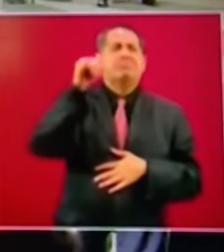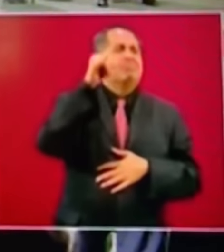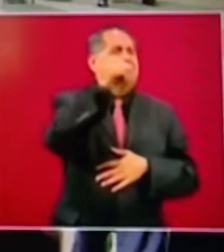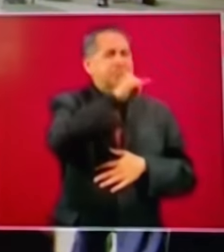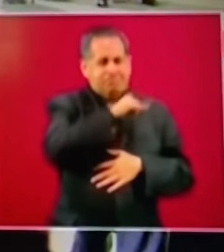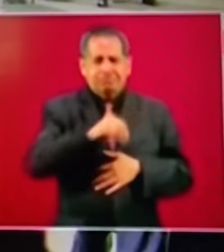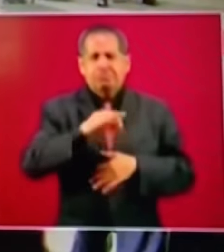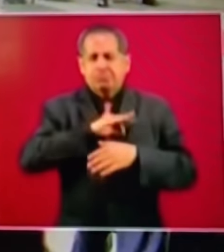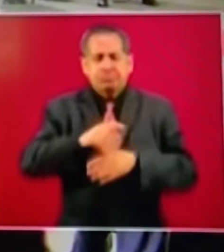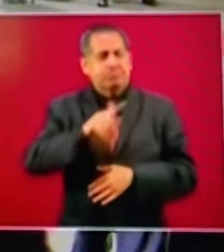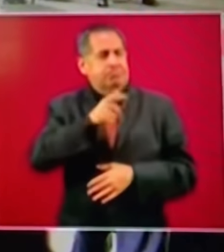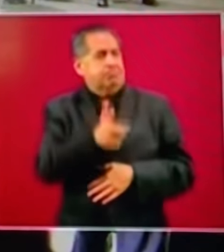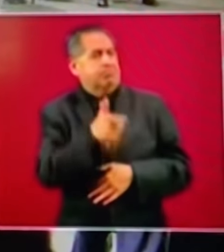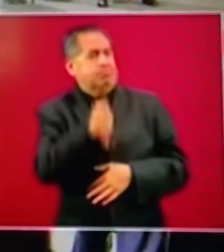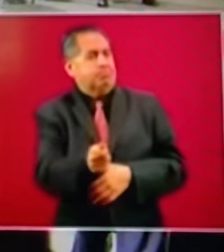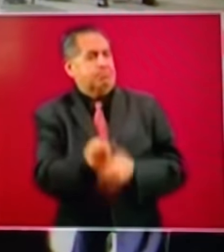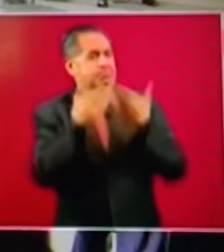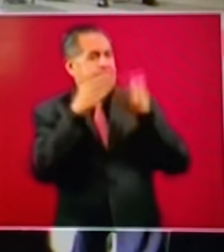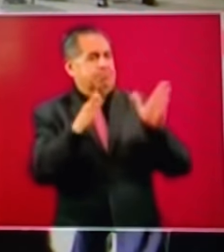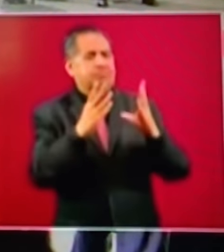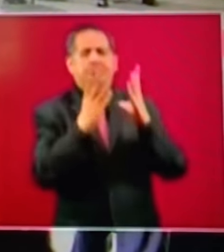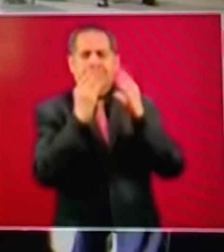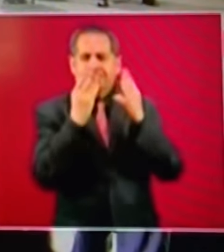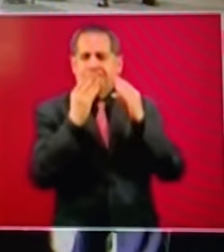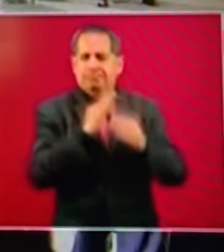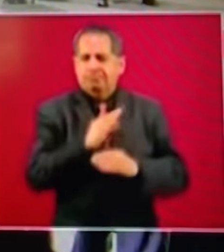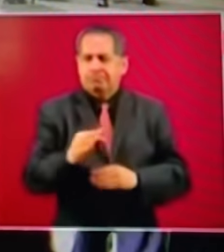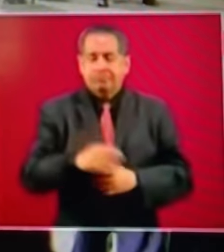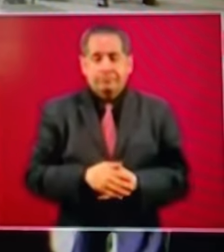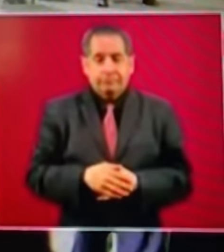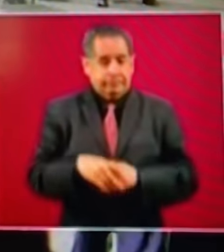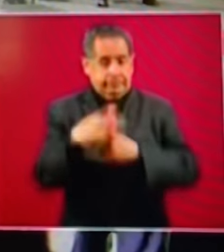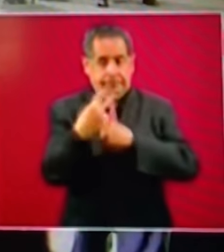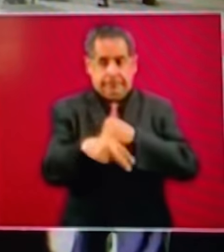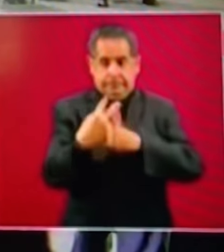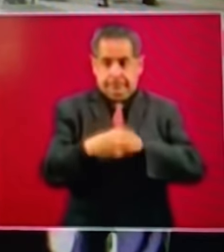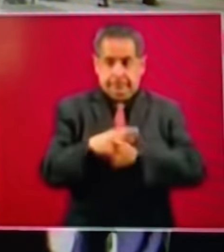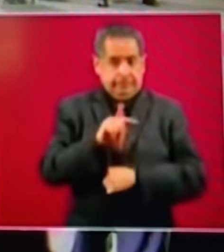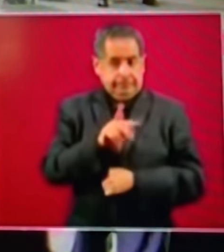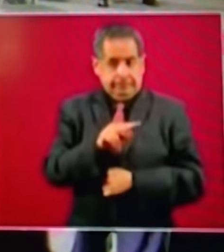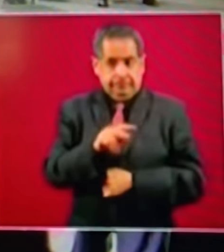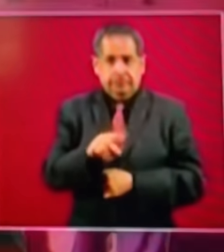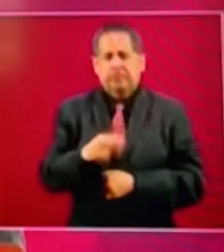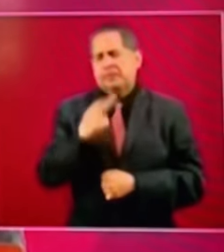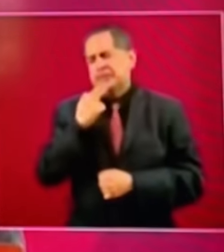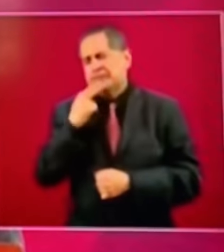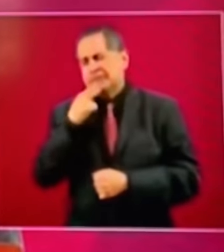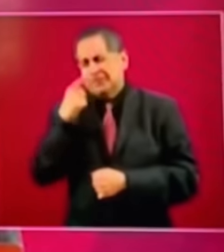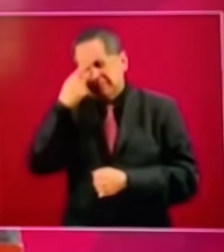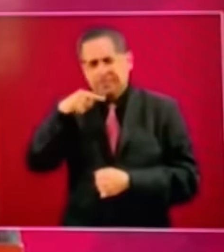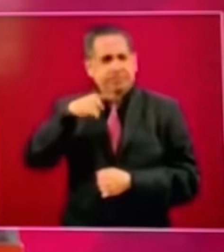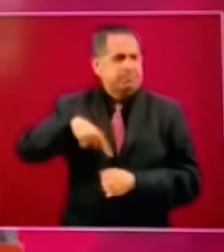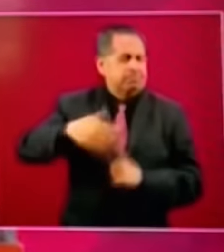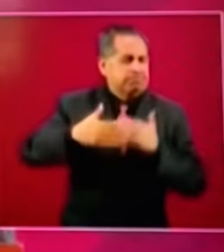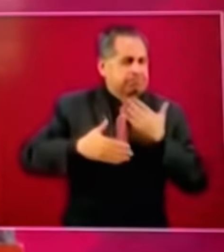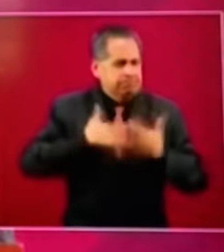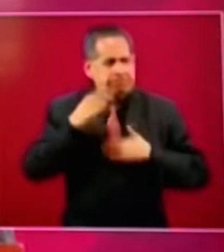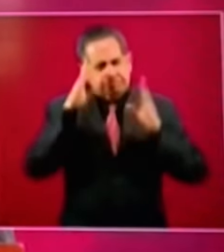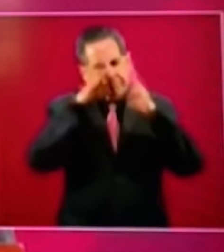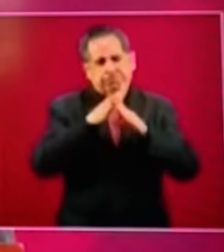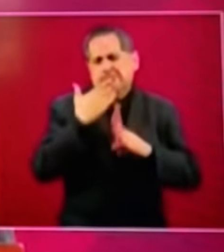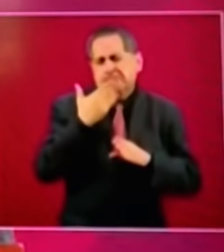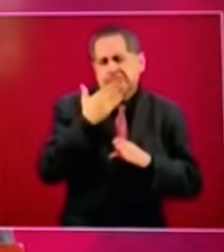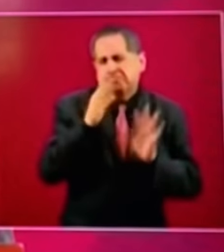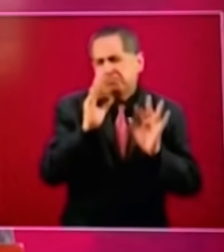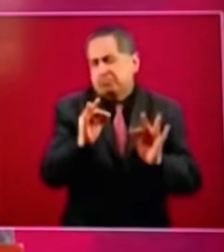de México la televisión es un medio extraordinario para el entretenimiento de la información es también un